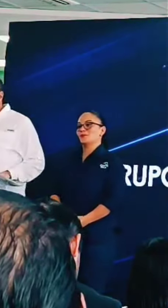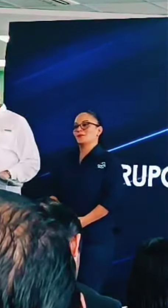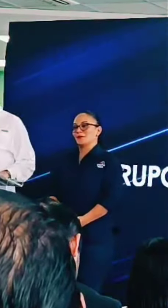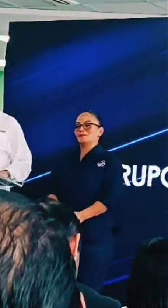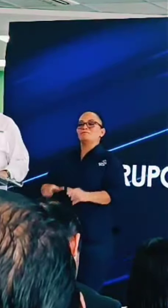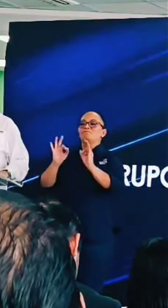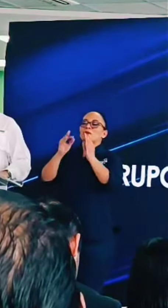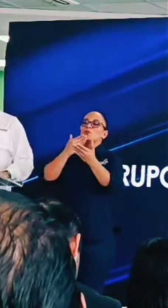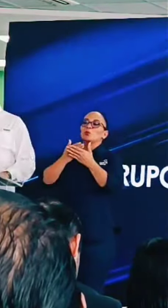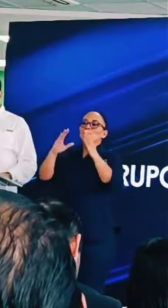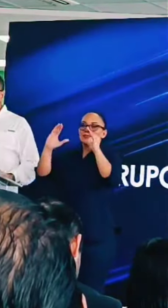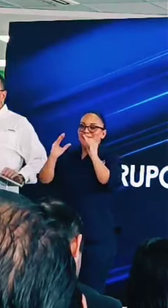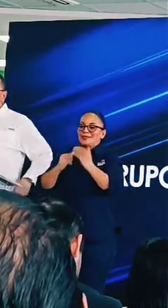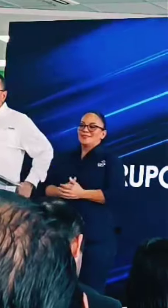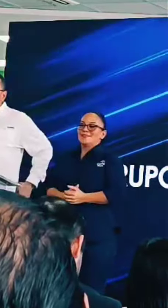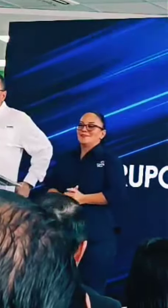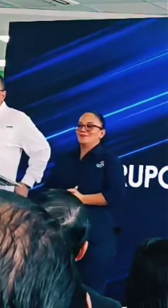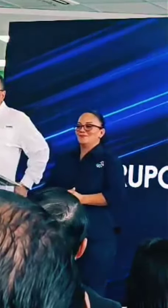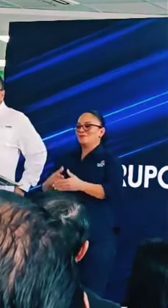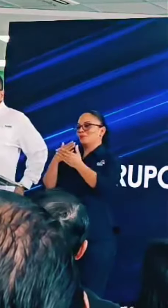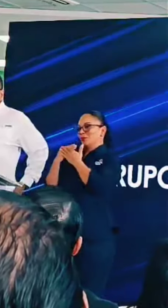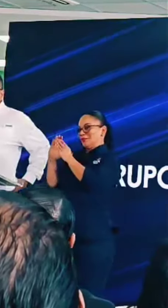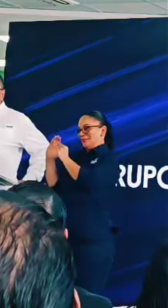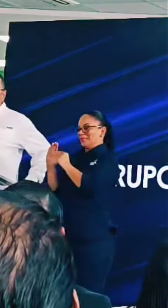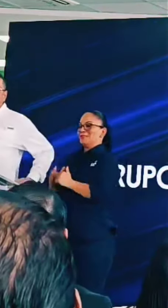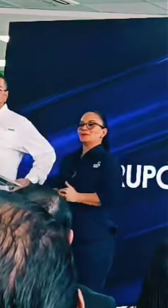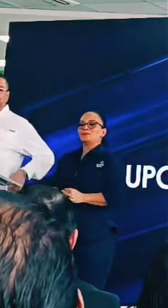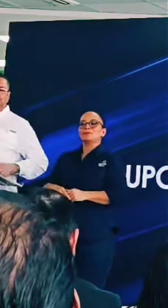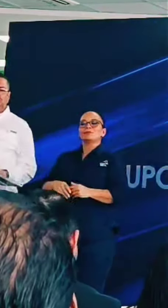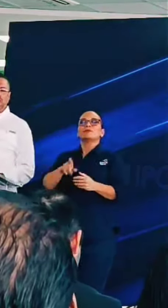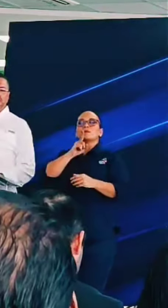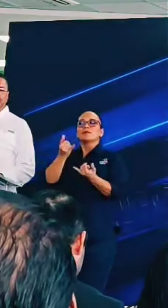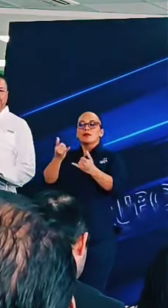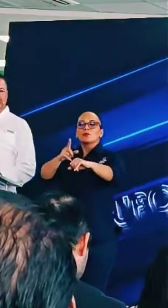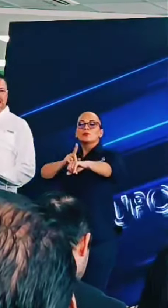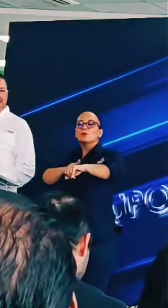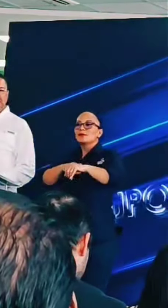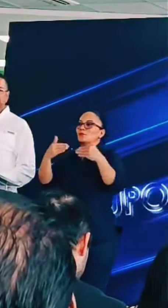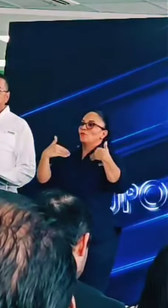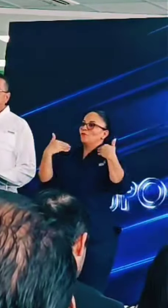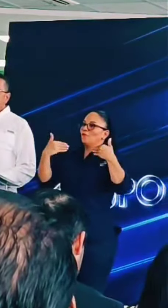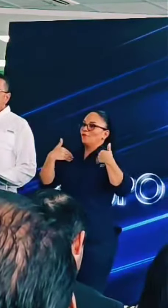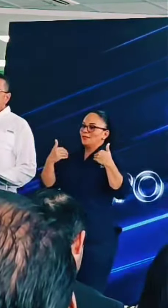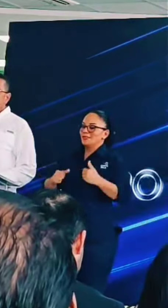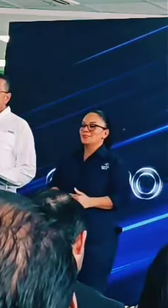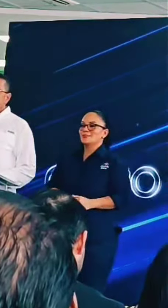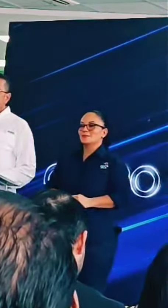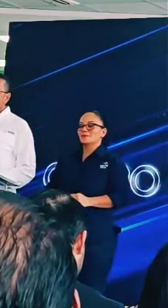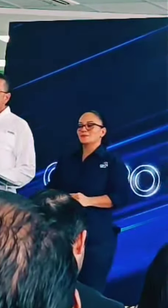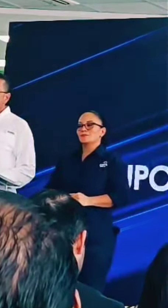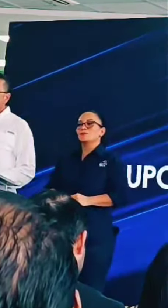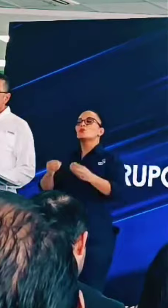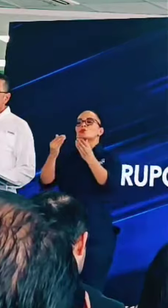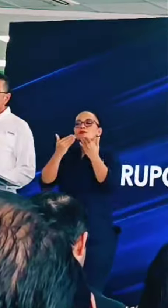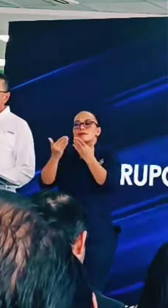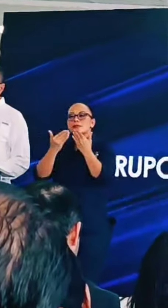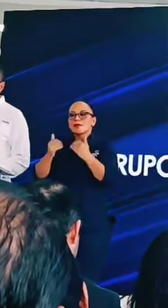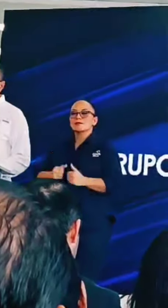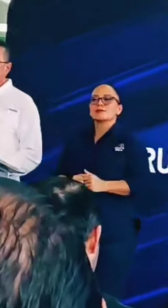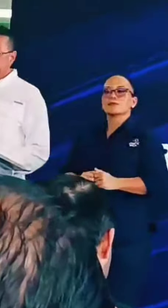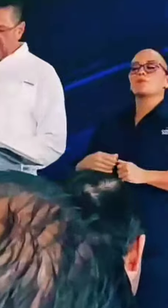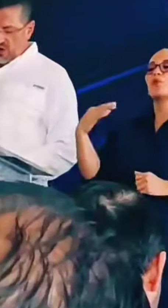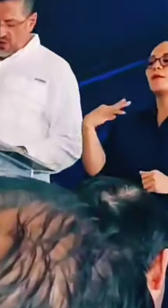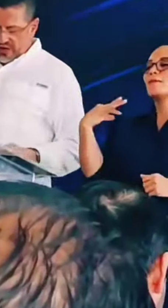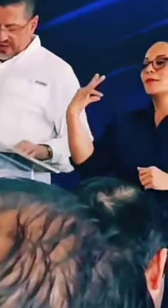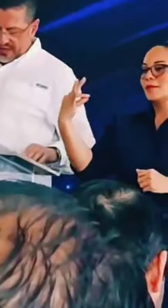Muy, muy buenas tardes. Este es un momento feliz. Muchísimas gracias por